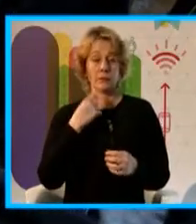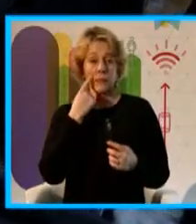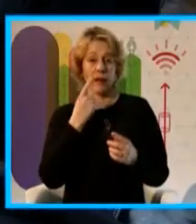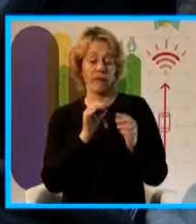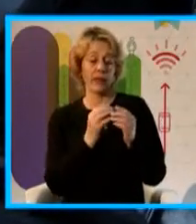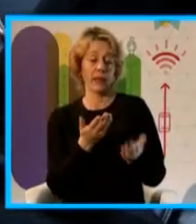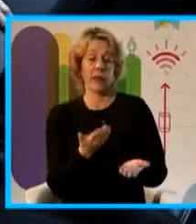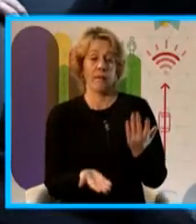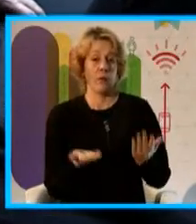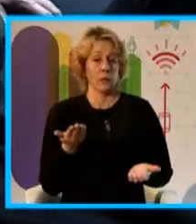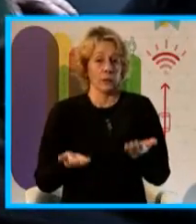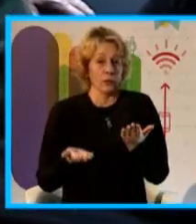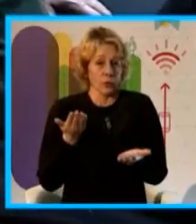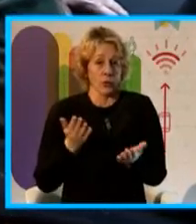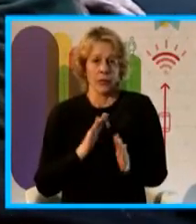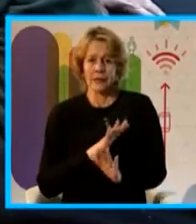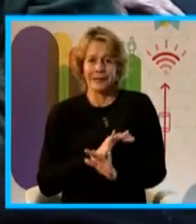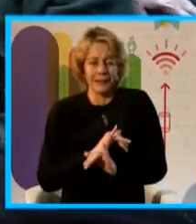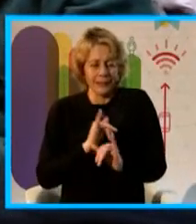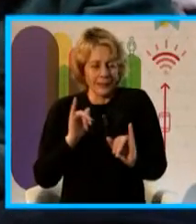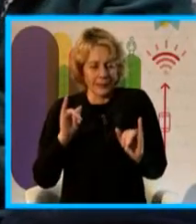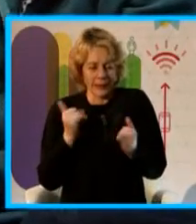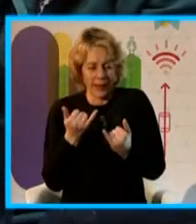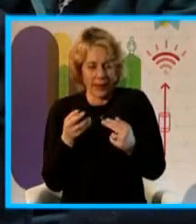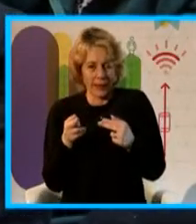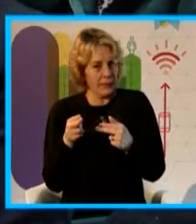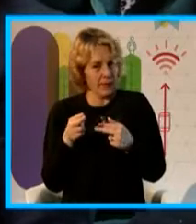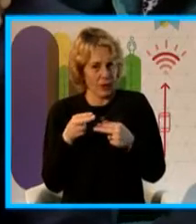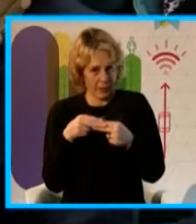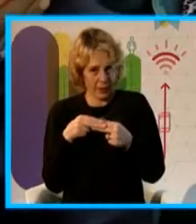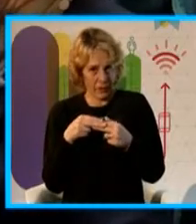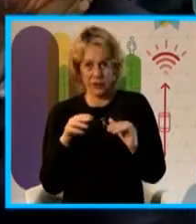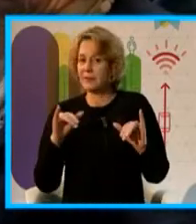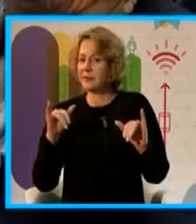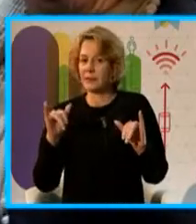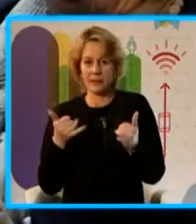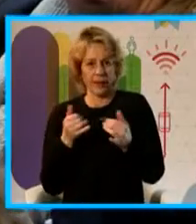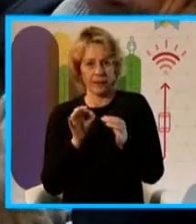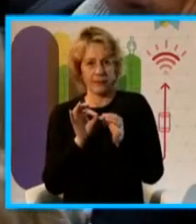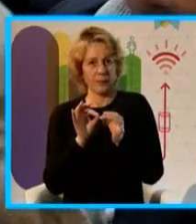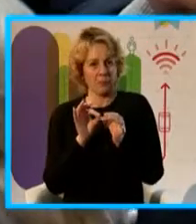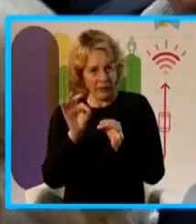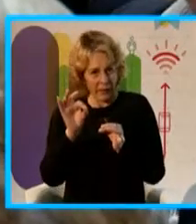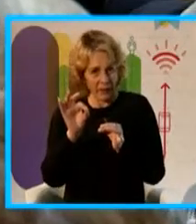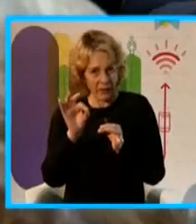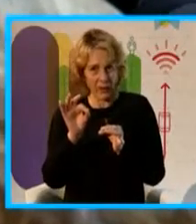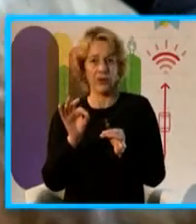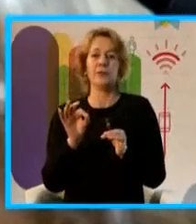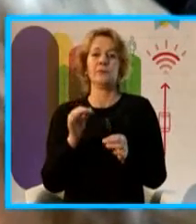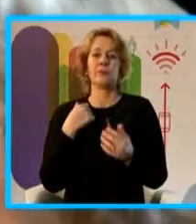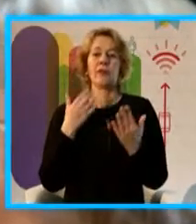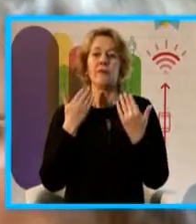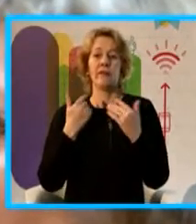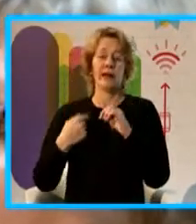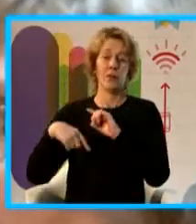Ya está conectado, ya está midiendo, esto fue las pruebas que hicimos el verano